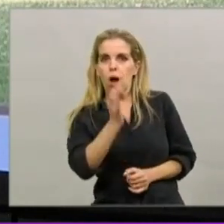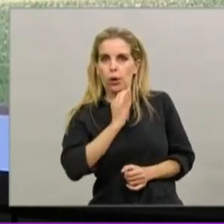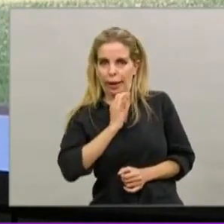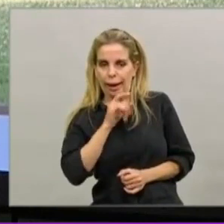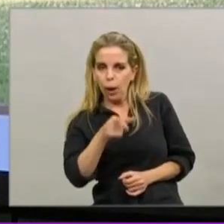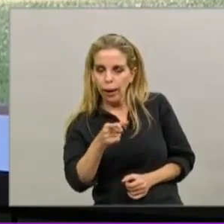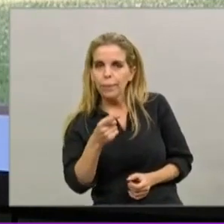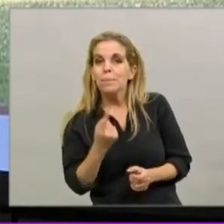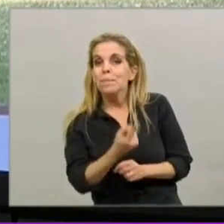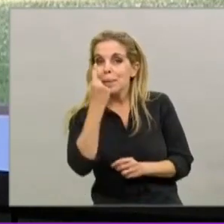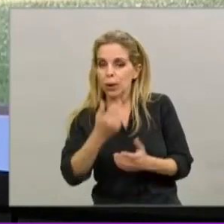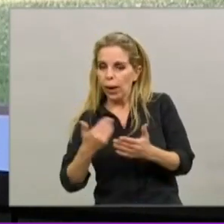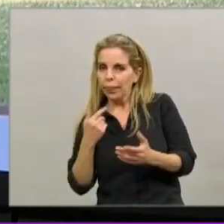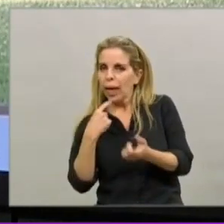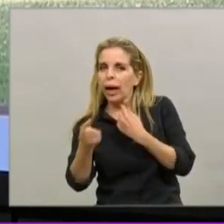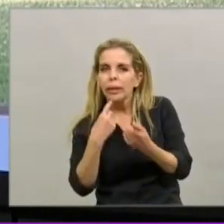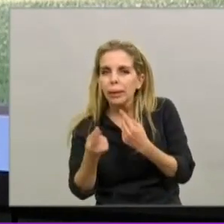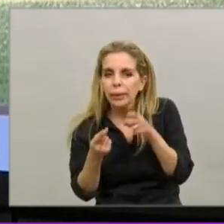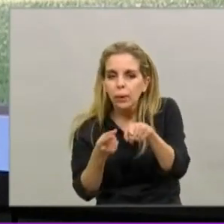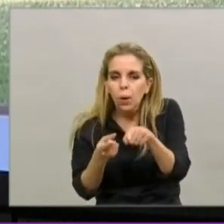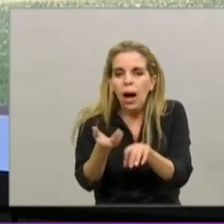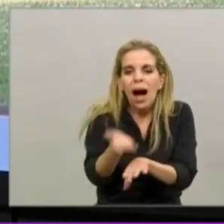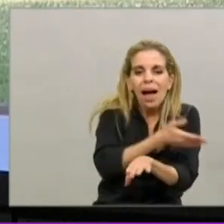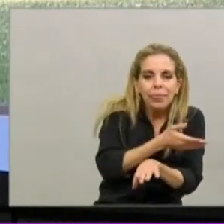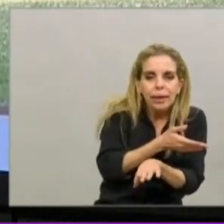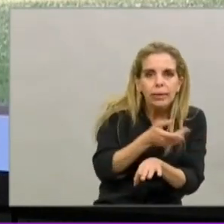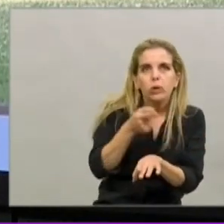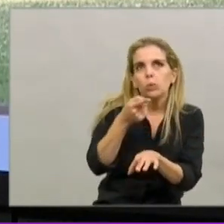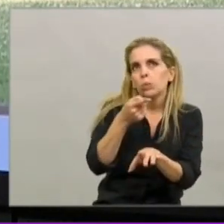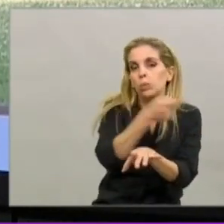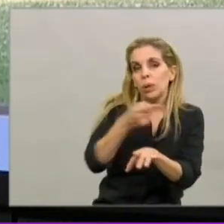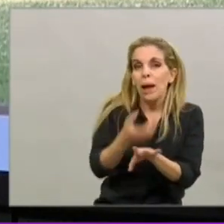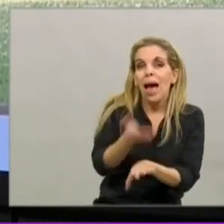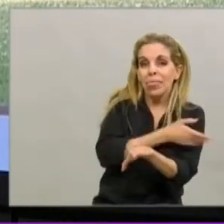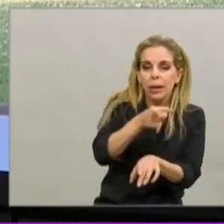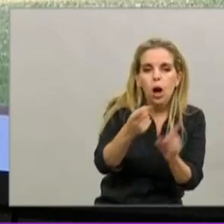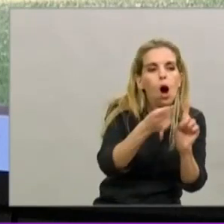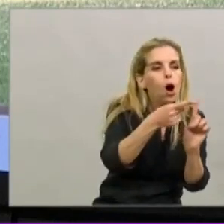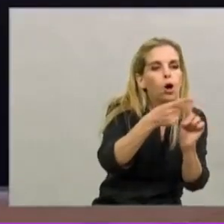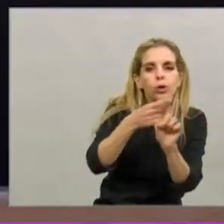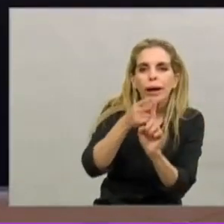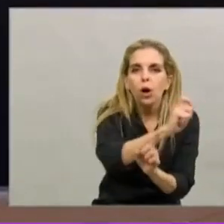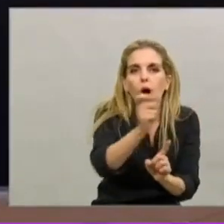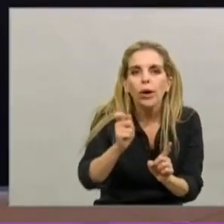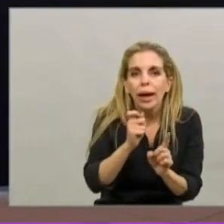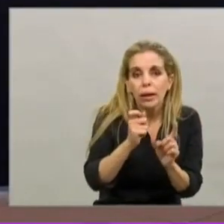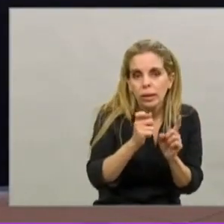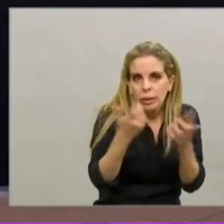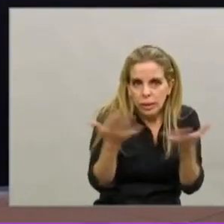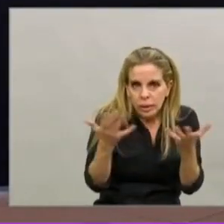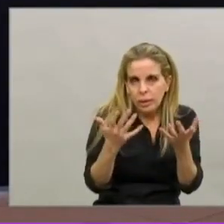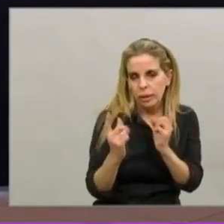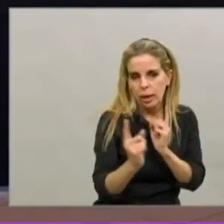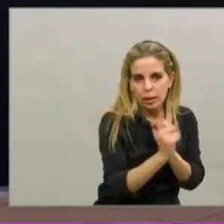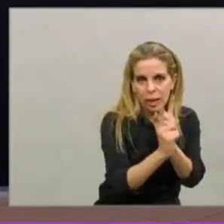epidemiológica para determinar con quiénes estuvieron en contacto estrecho los últimos 7 días. Contacto estrecho es haber estado a menos